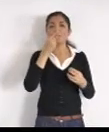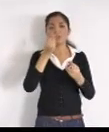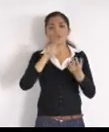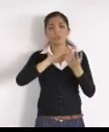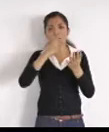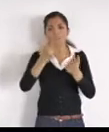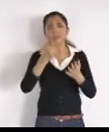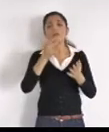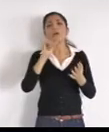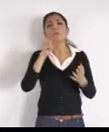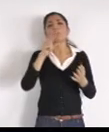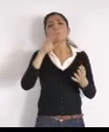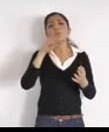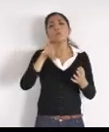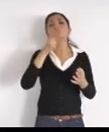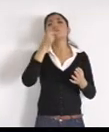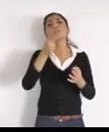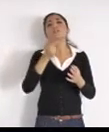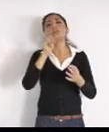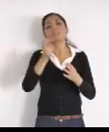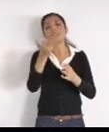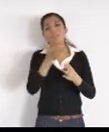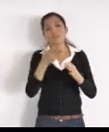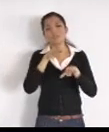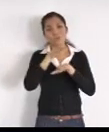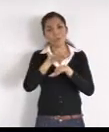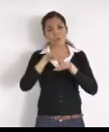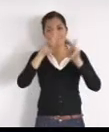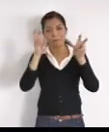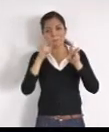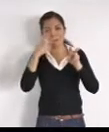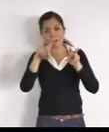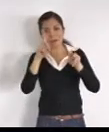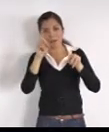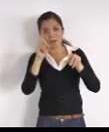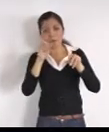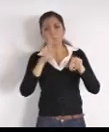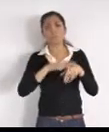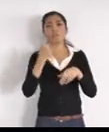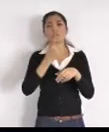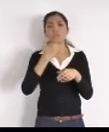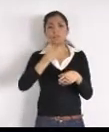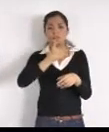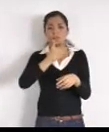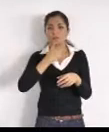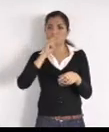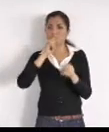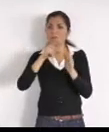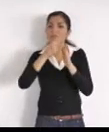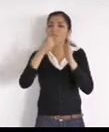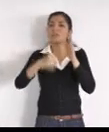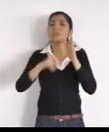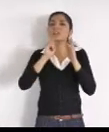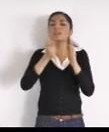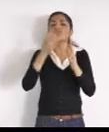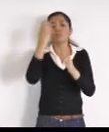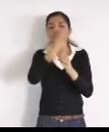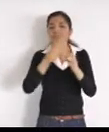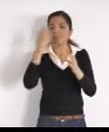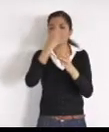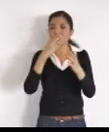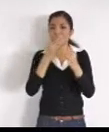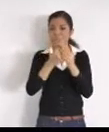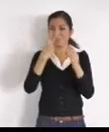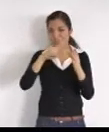que tiene, como parte final, incorporarnos, al sistema intermunicipal, ya estamos, por firmar, algunos convenios, con la Comisión Estatal del